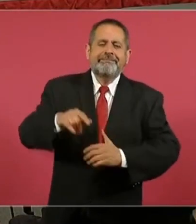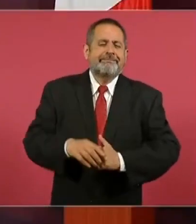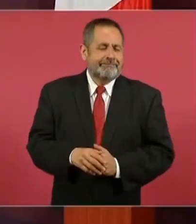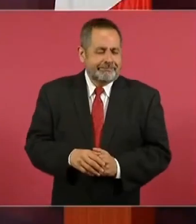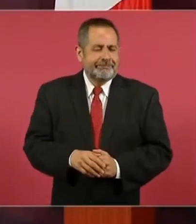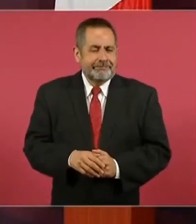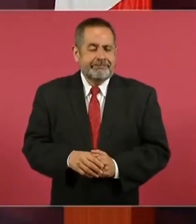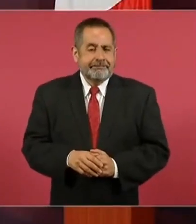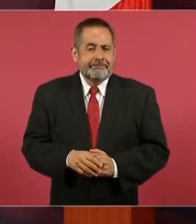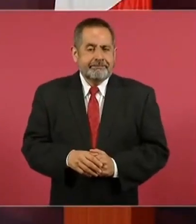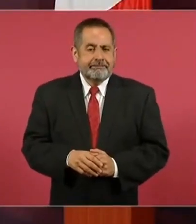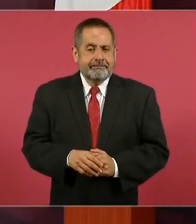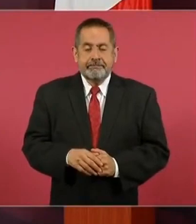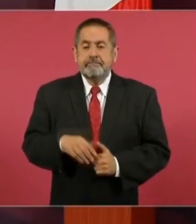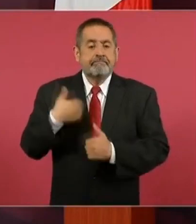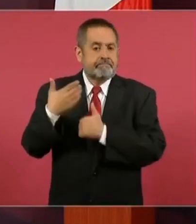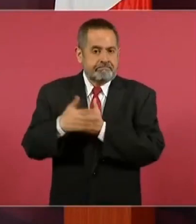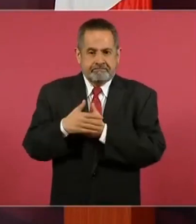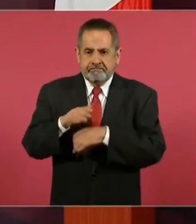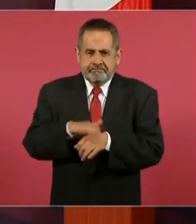Gracias por ver el video.